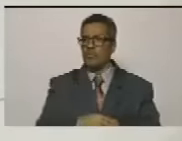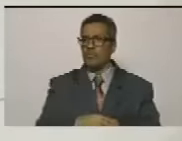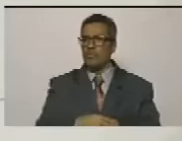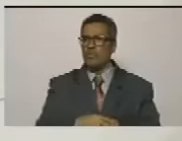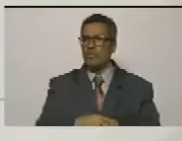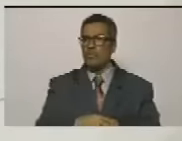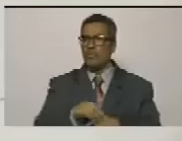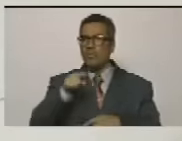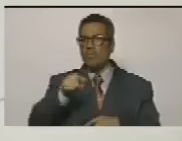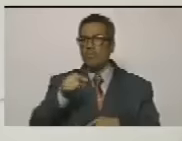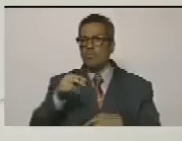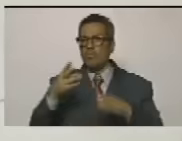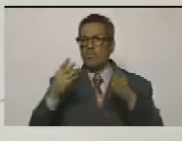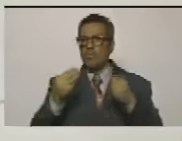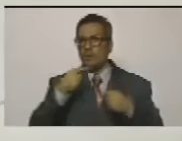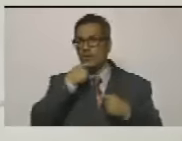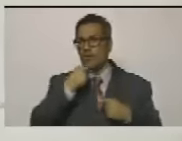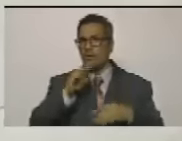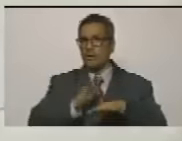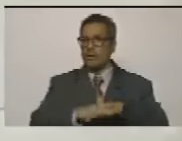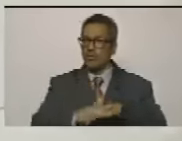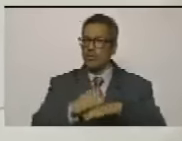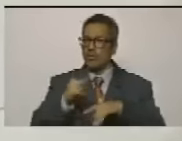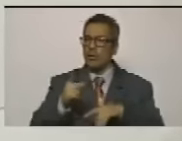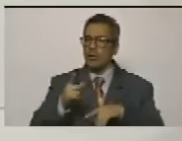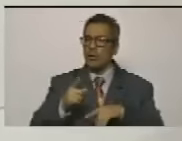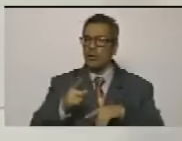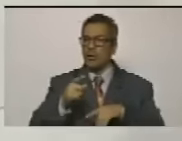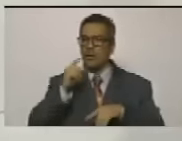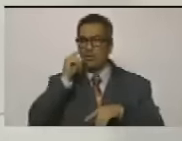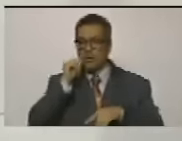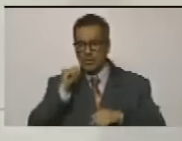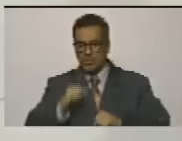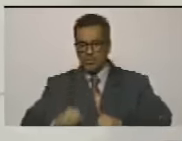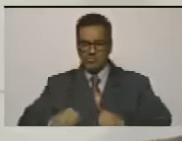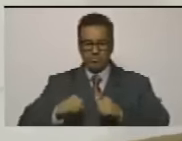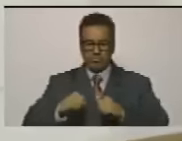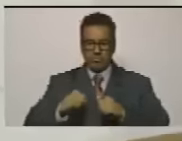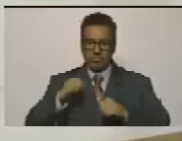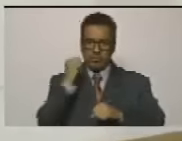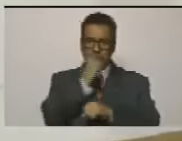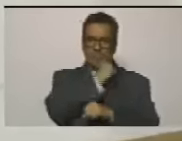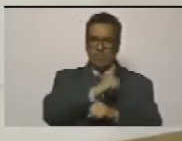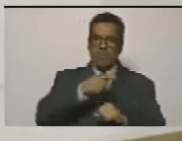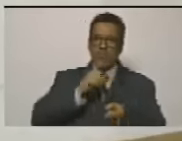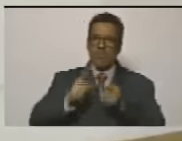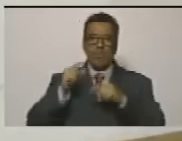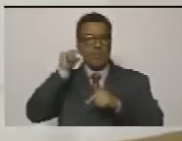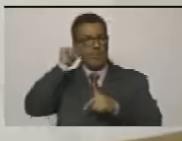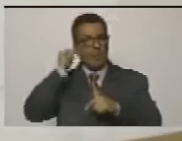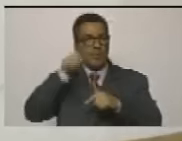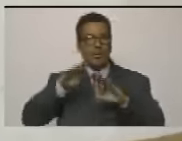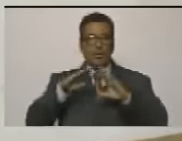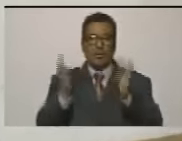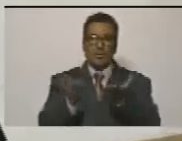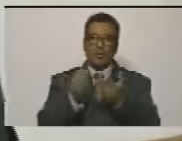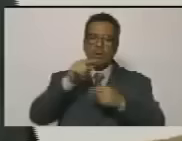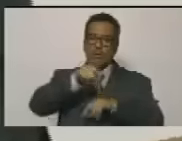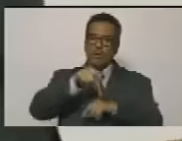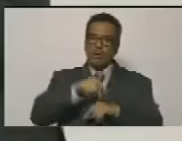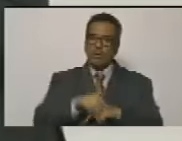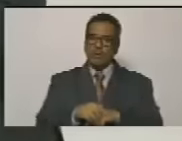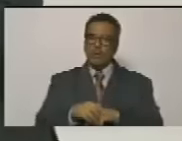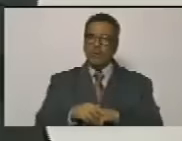es muy sencillo porque producto del machismo criminal muchas mujeres en este planeta son víctimas